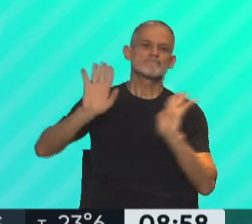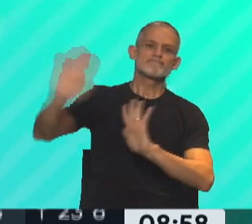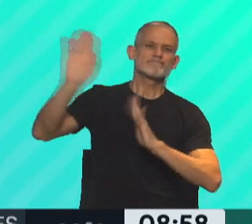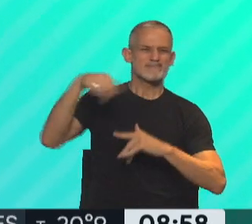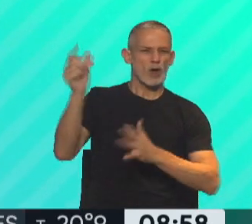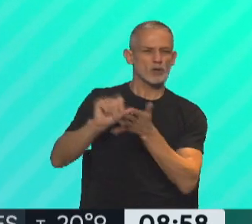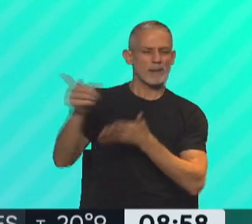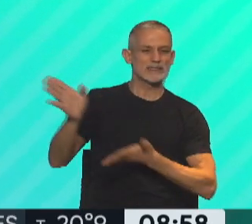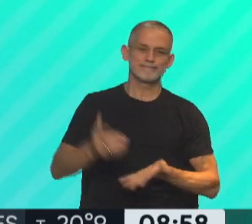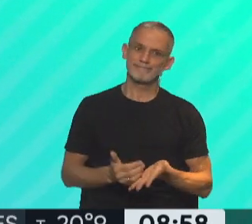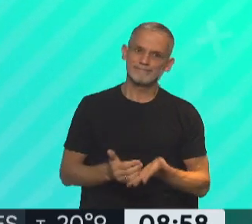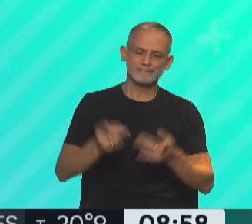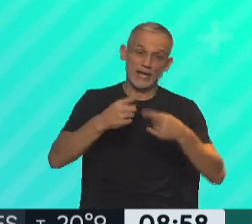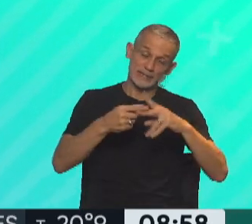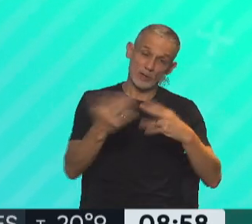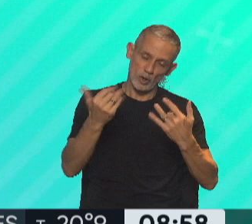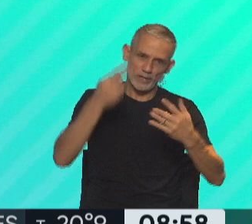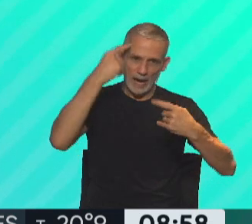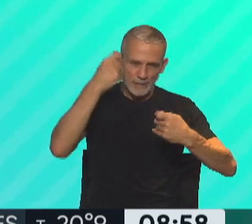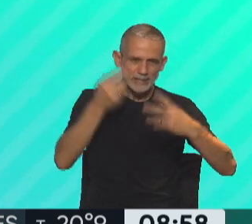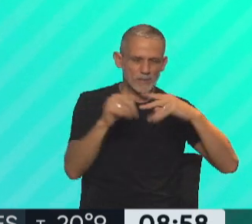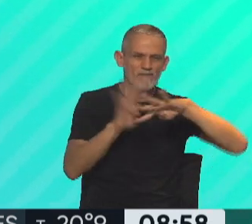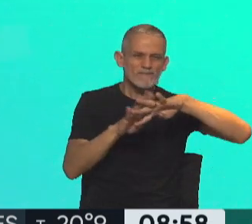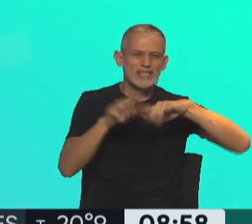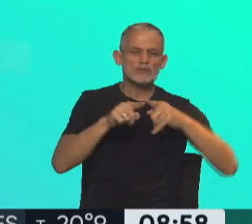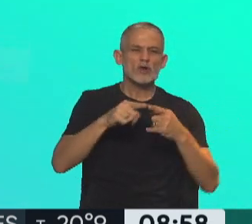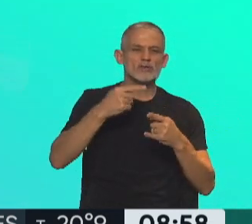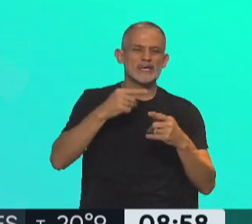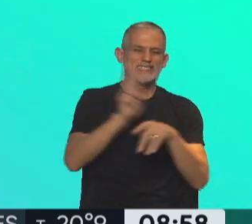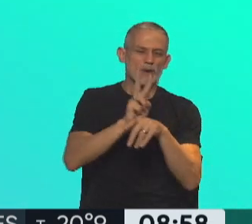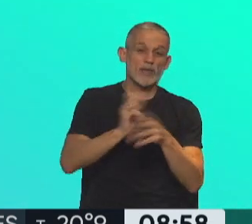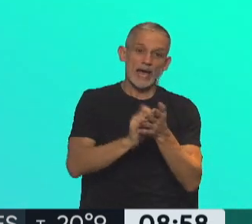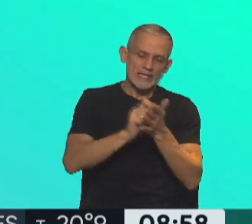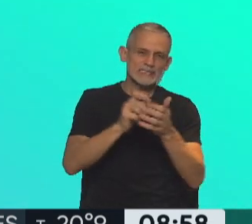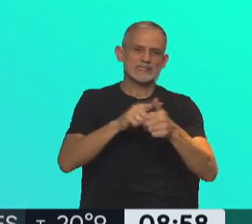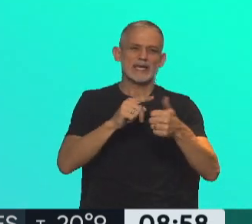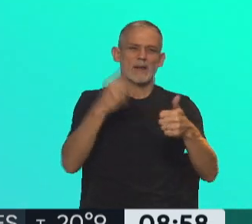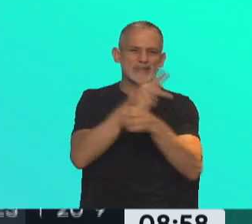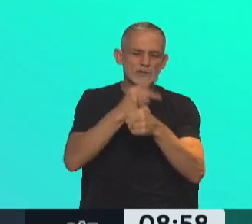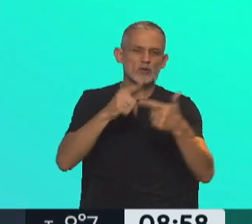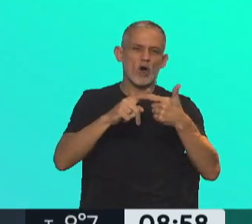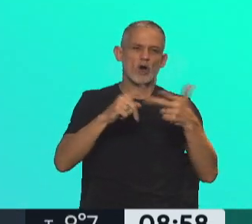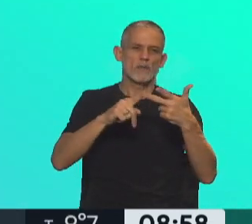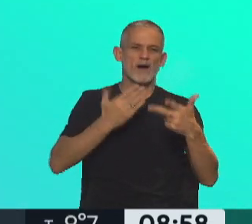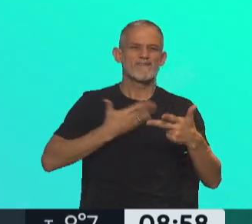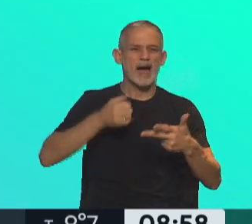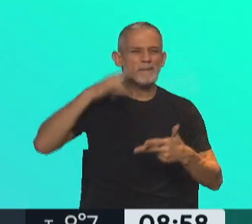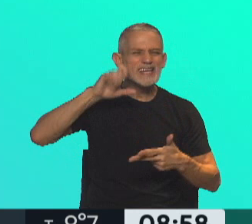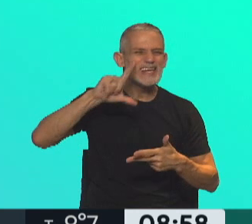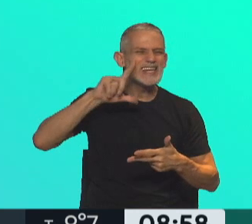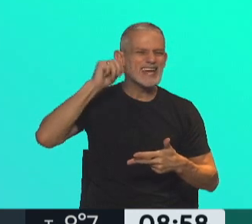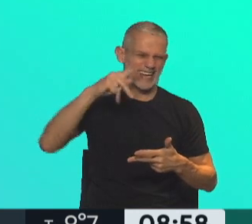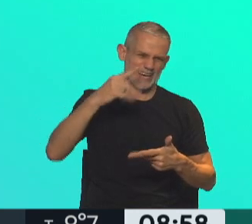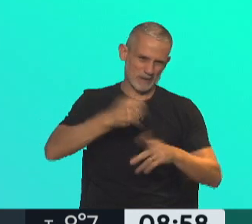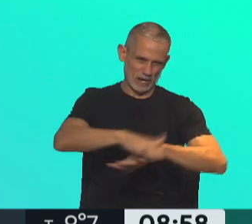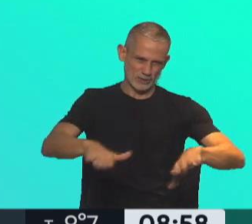Así que, amigarse con la tecnología, aprender a usar los filtros de seguridad de Instagram, TikTok, Family Link, que es para los más chiquitos. Y